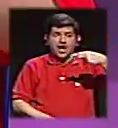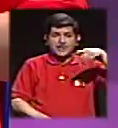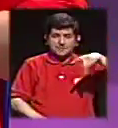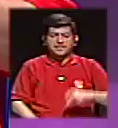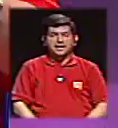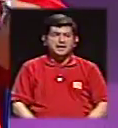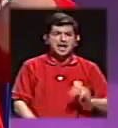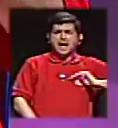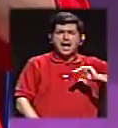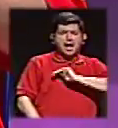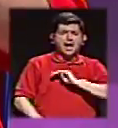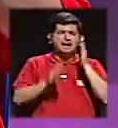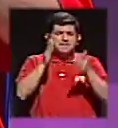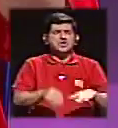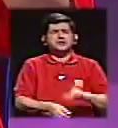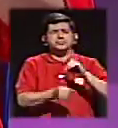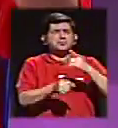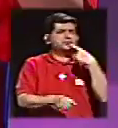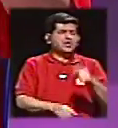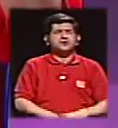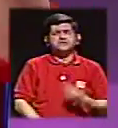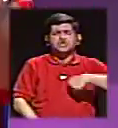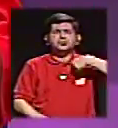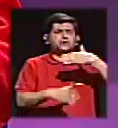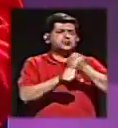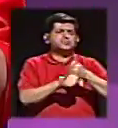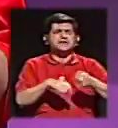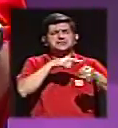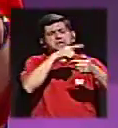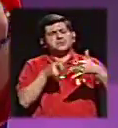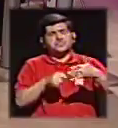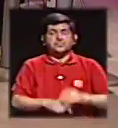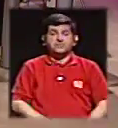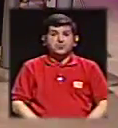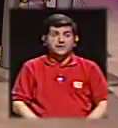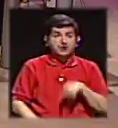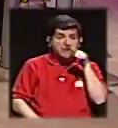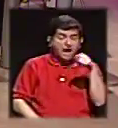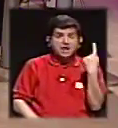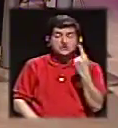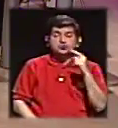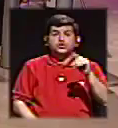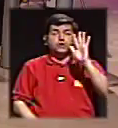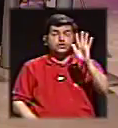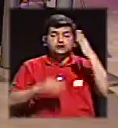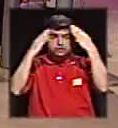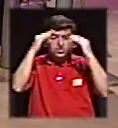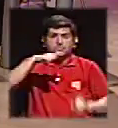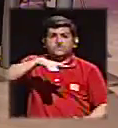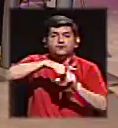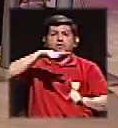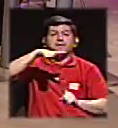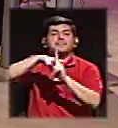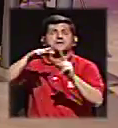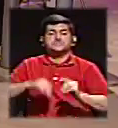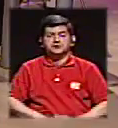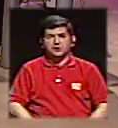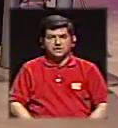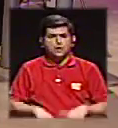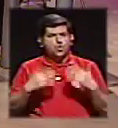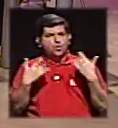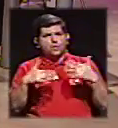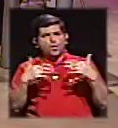el ministro, el diputado, vamos a hacer esto y esto y esto y esto lo vamos a hacer. Salen cinco notas. Es una sola visita y sacan cinco notas. ¿Cinco notas? Bueno, pues, están